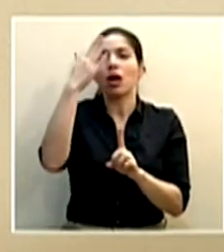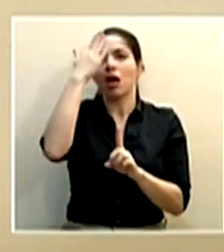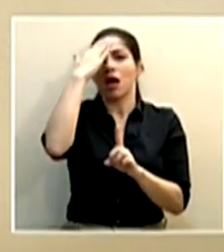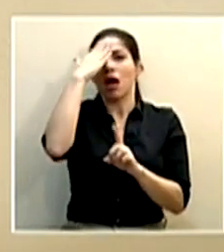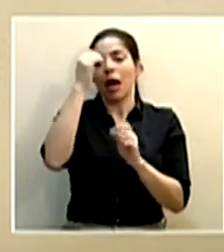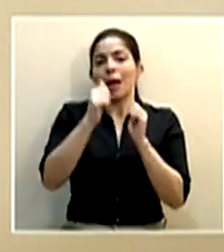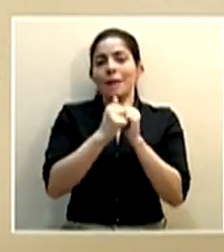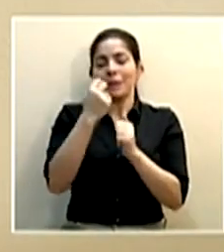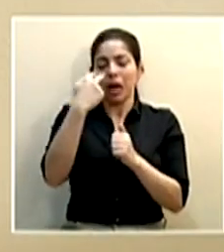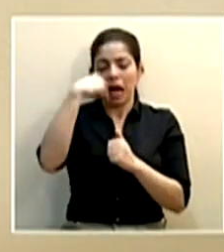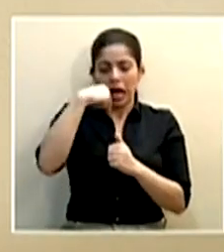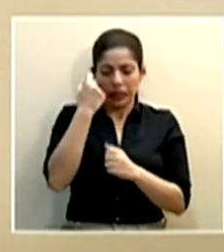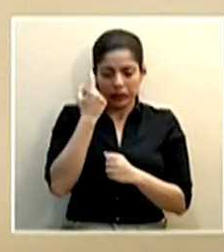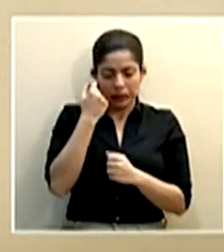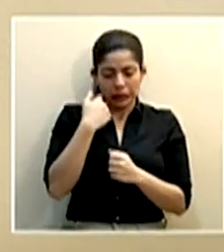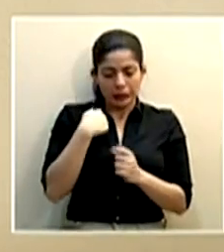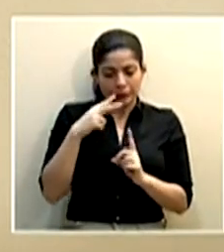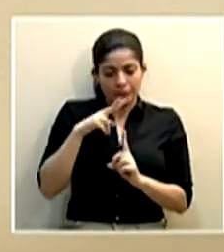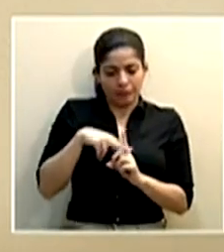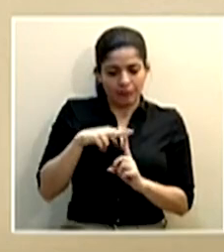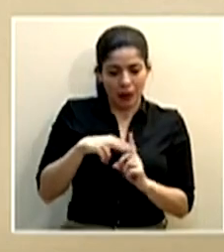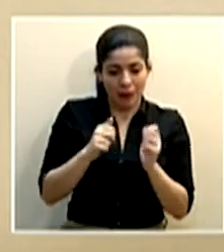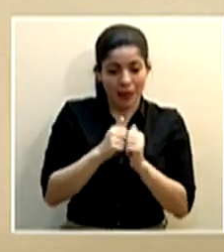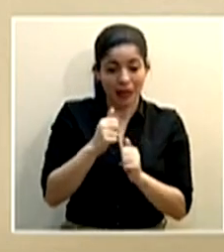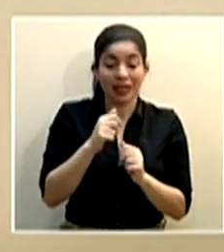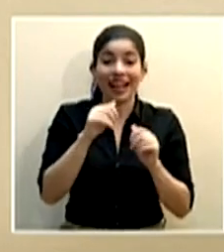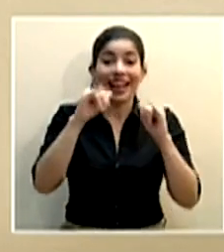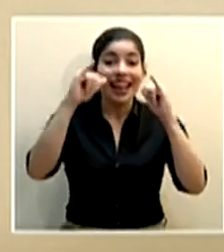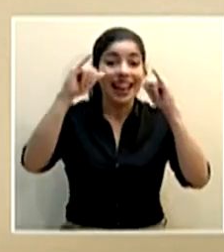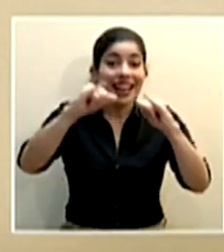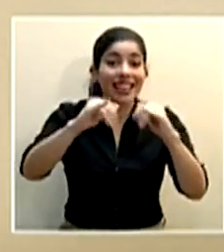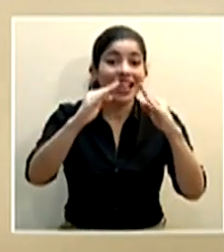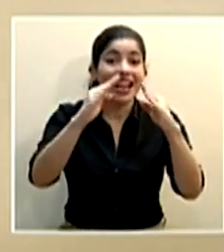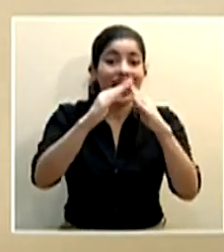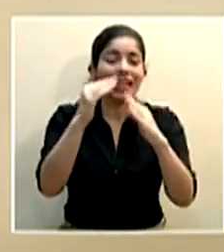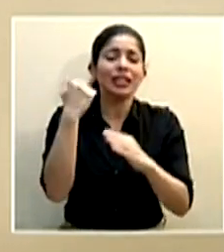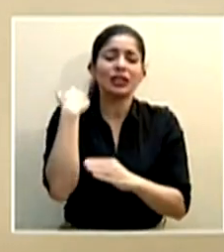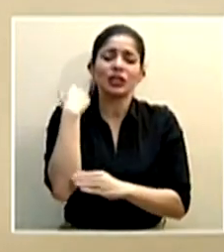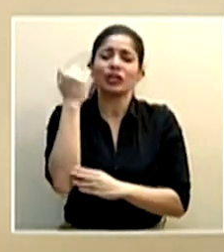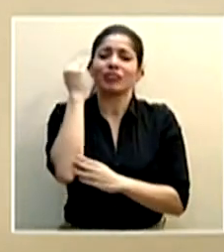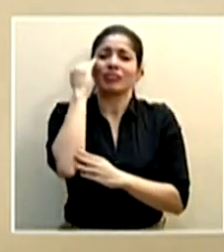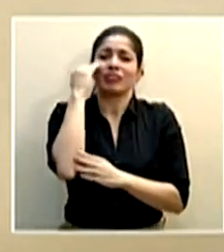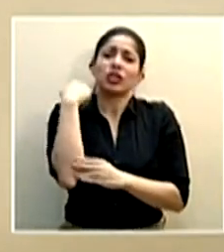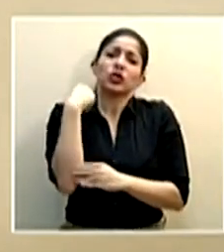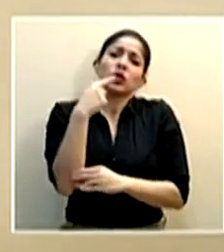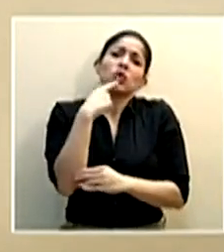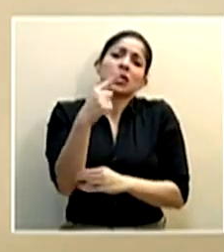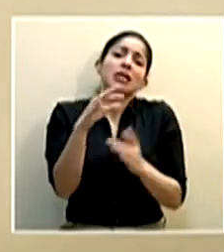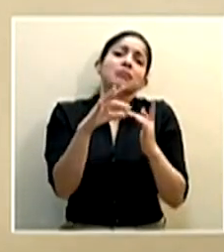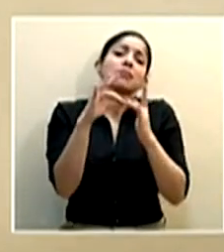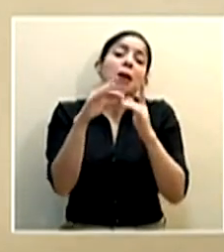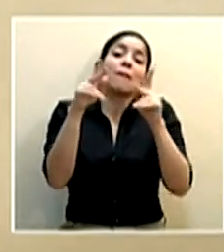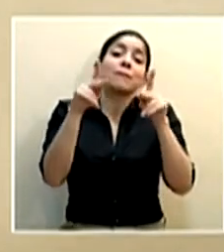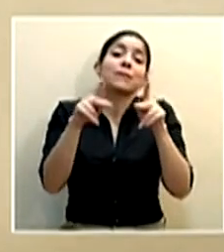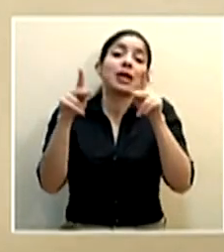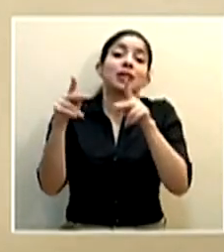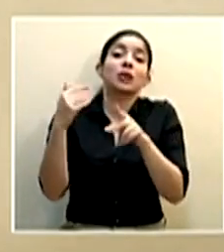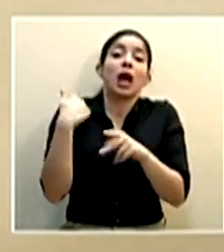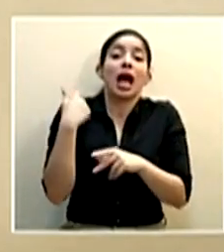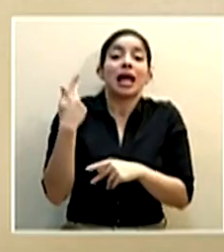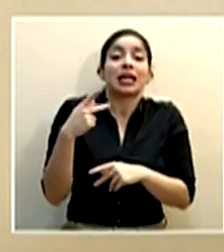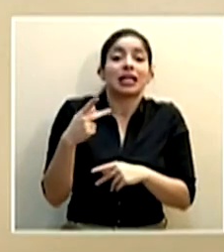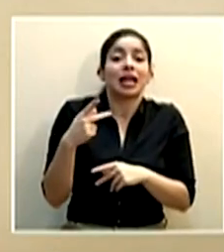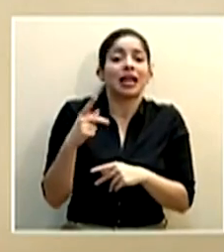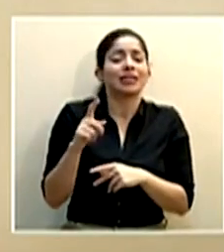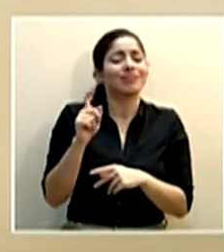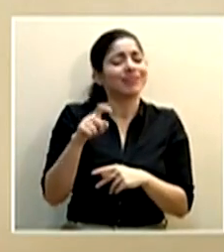introspección yo sé que el asunto de quedarse en casa sigue siendo yo lo indicaba válido especialmente para las personas que tienen factores de riesgo